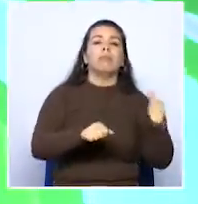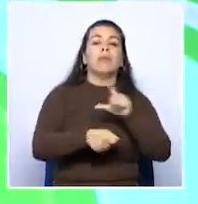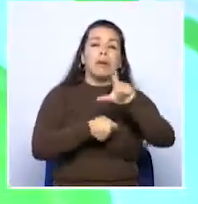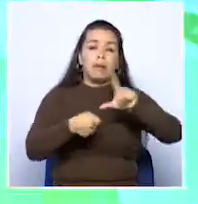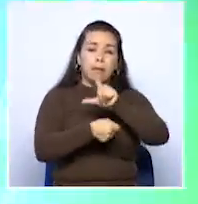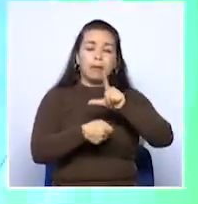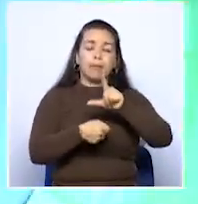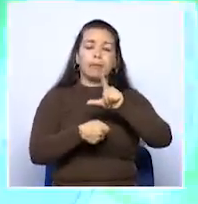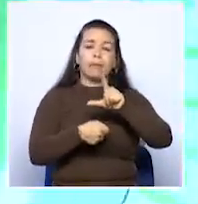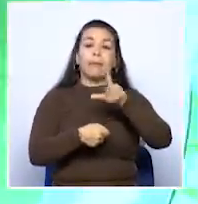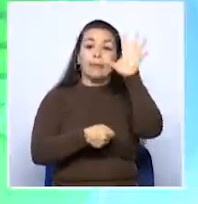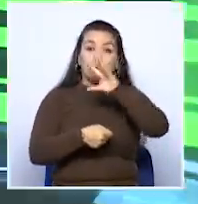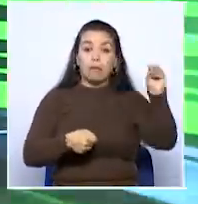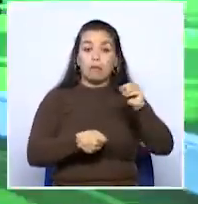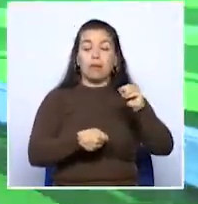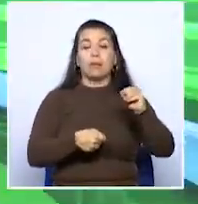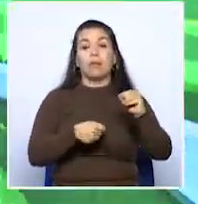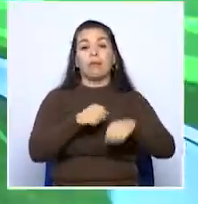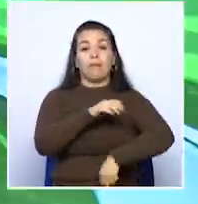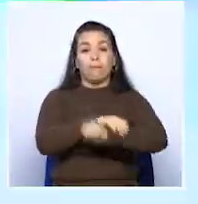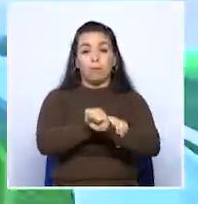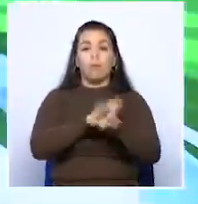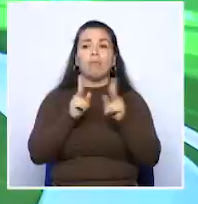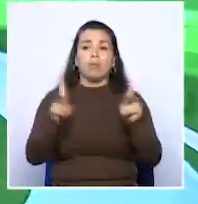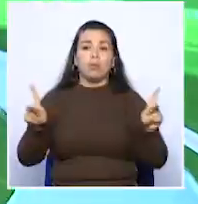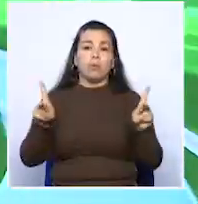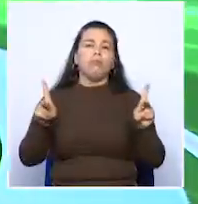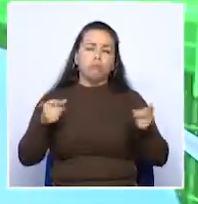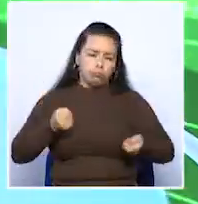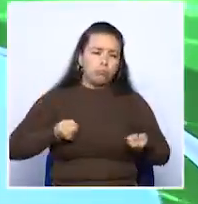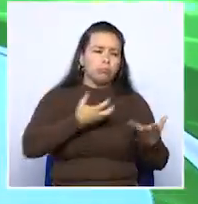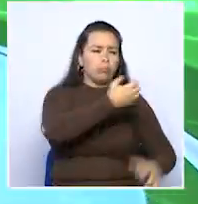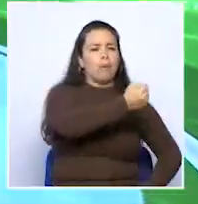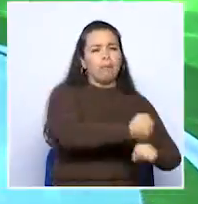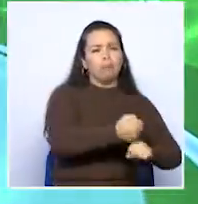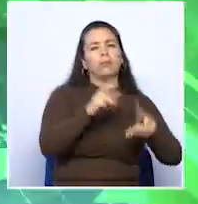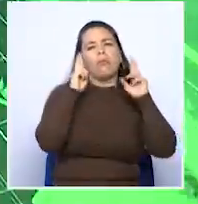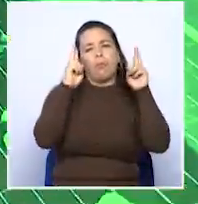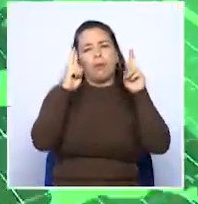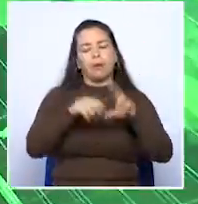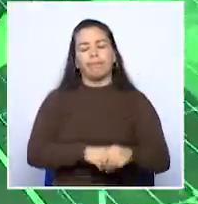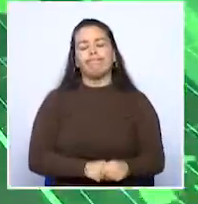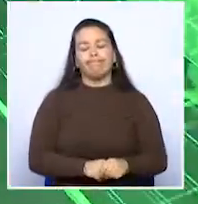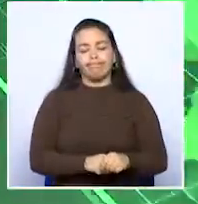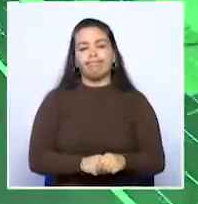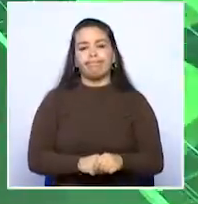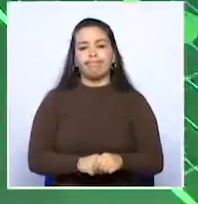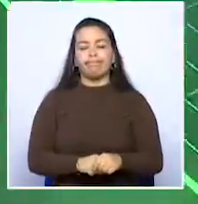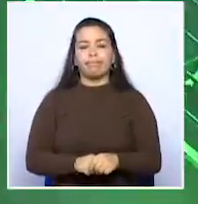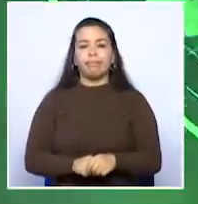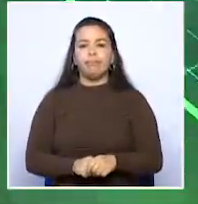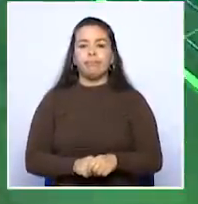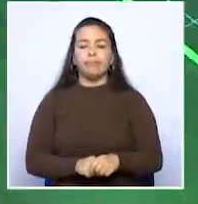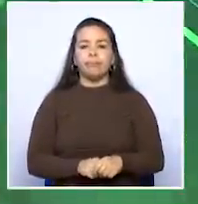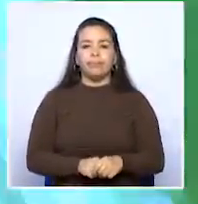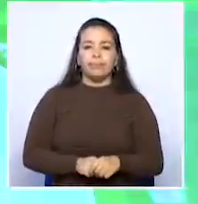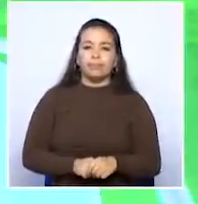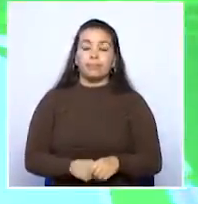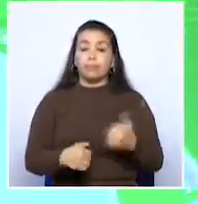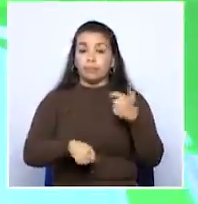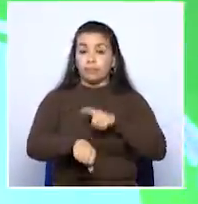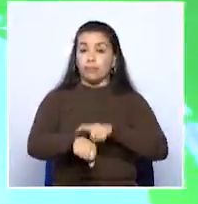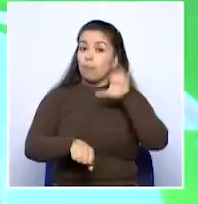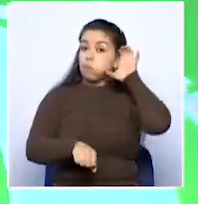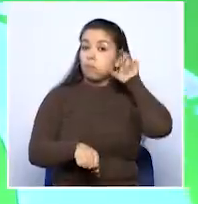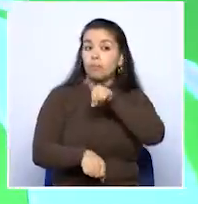de la Liga Quintiana de Fútbol y la gente que tiene posibilidades apoye a este muchacho en sus intenciones como futbolista. A esta hora, en